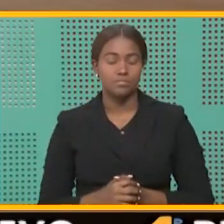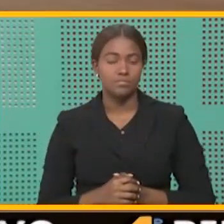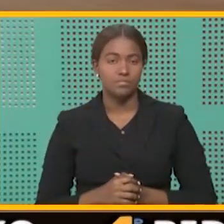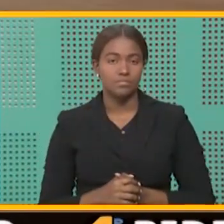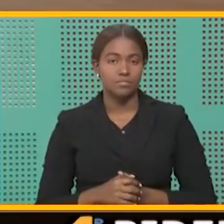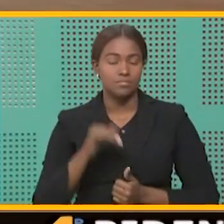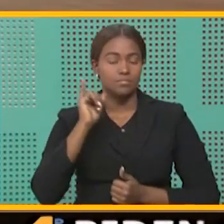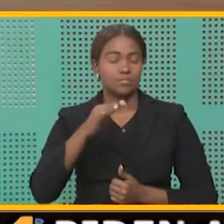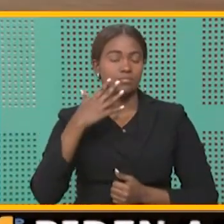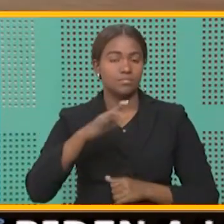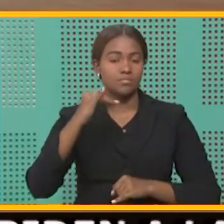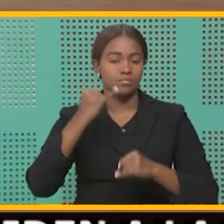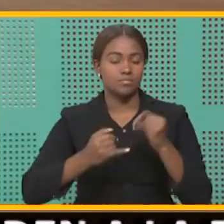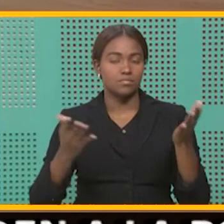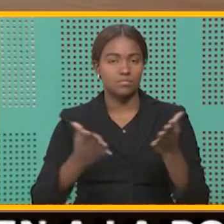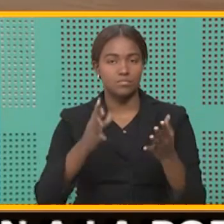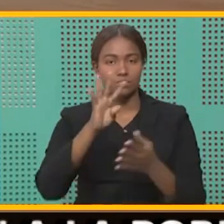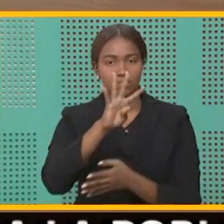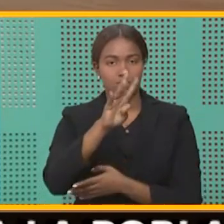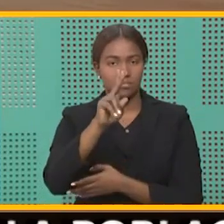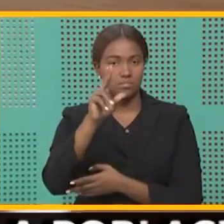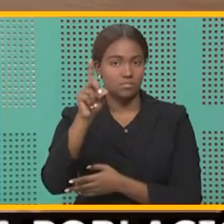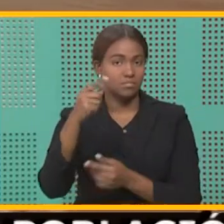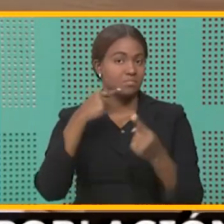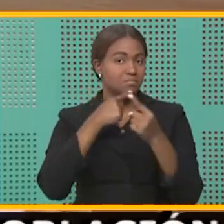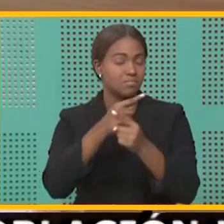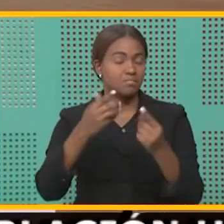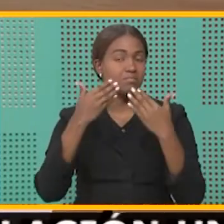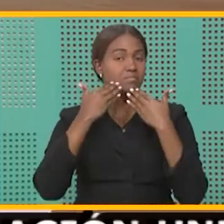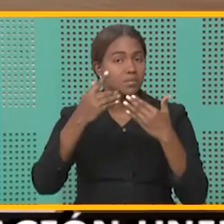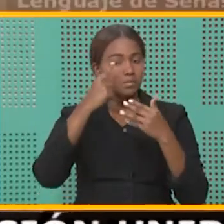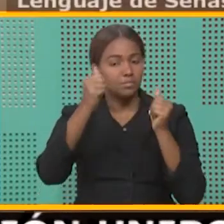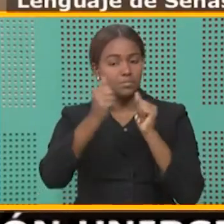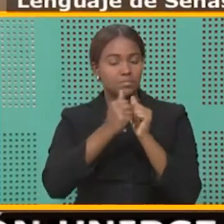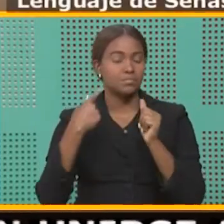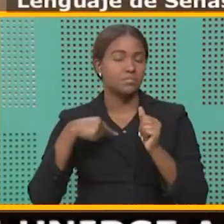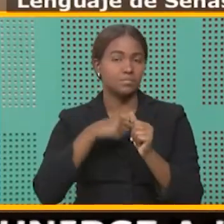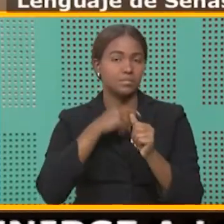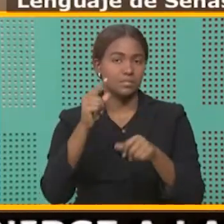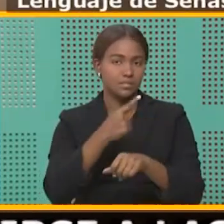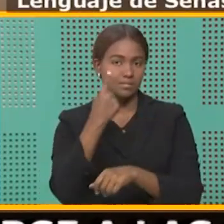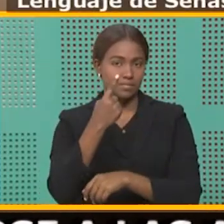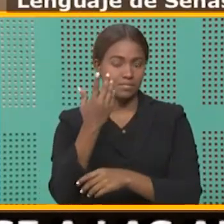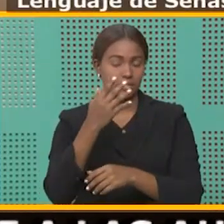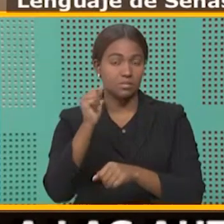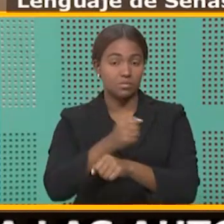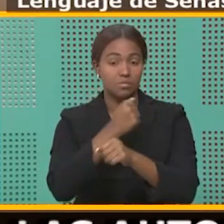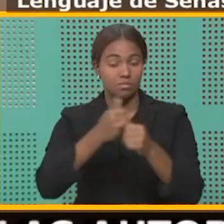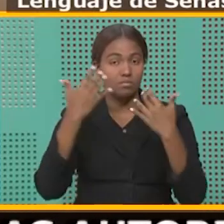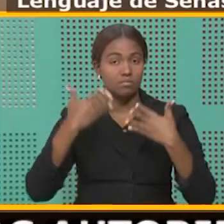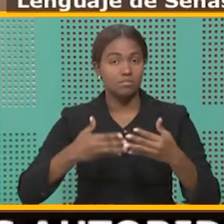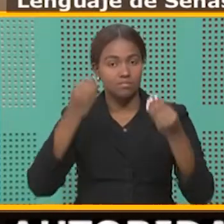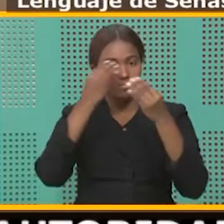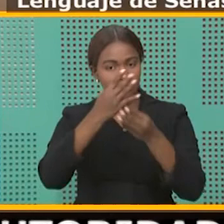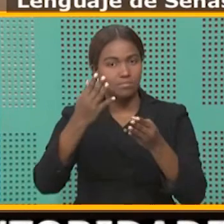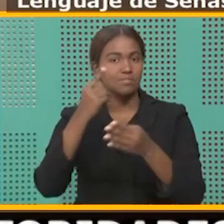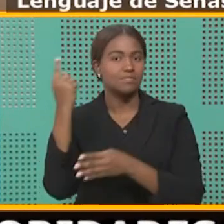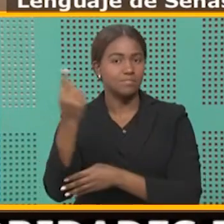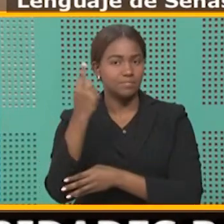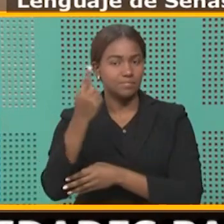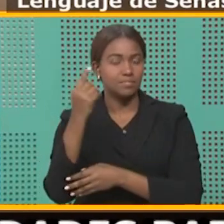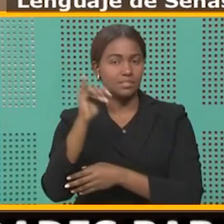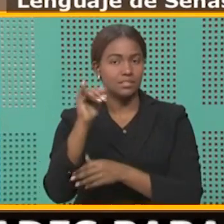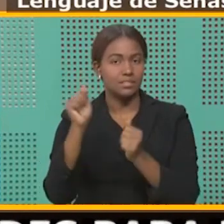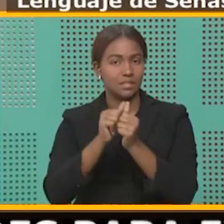Y así despedimos esta emisión de 4R de Noticias. por acompañarnos siempre, Suleyma. García está conmigo cada día, con